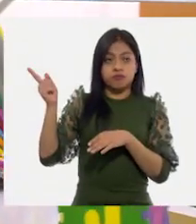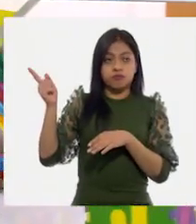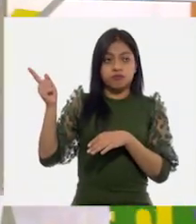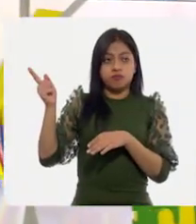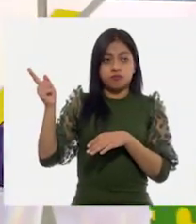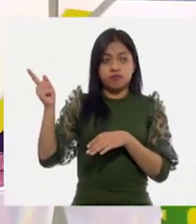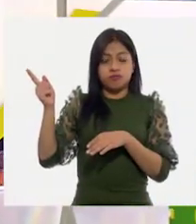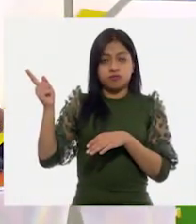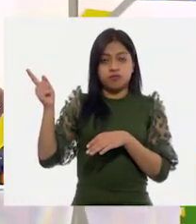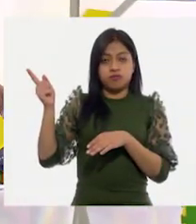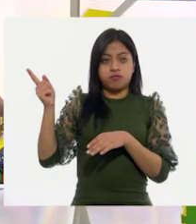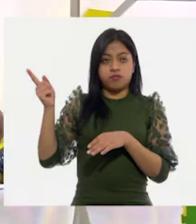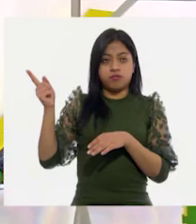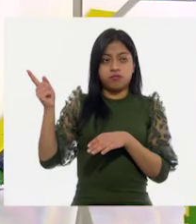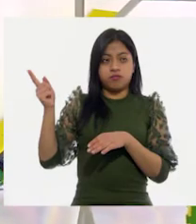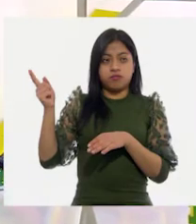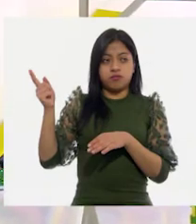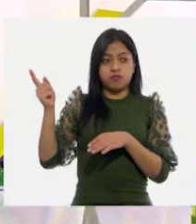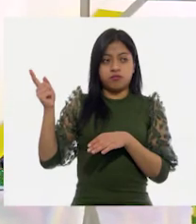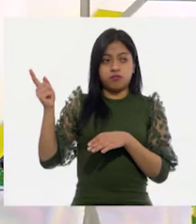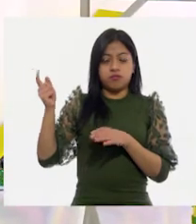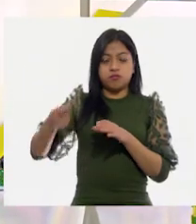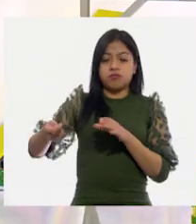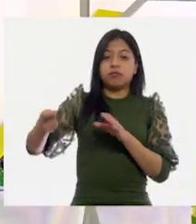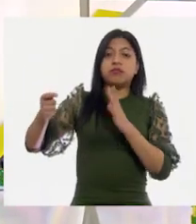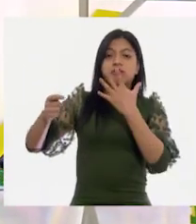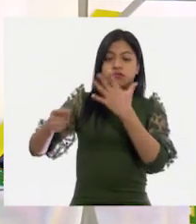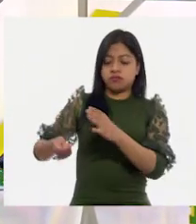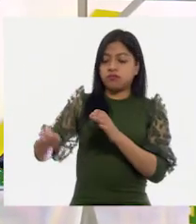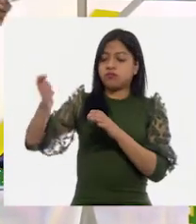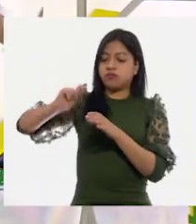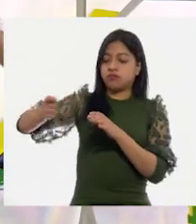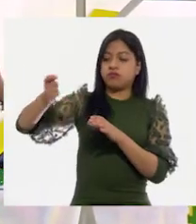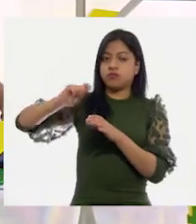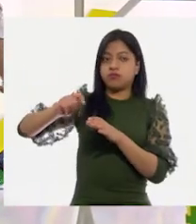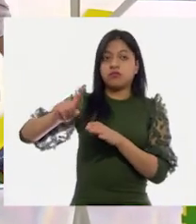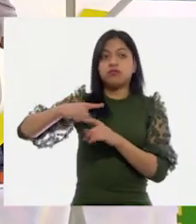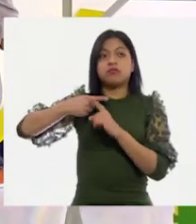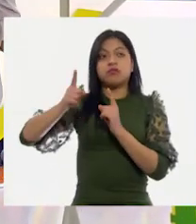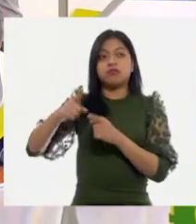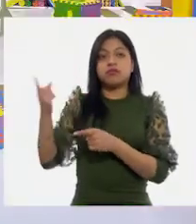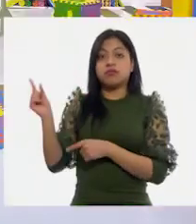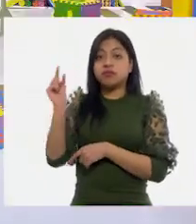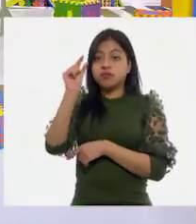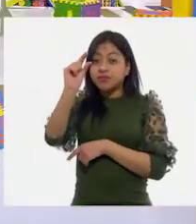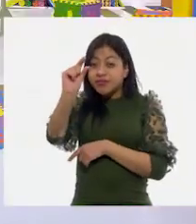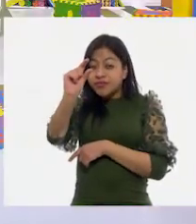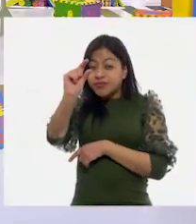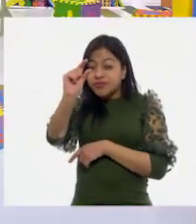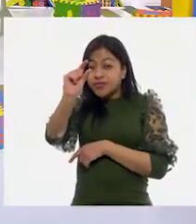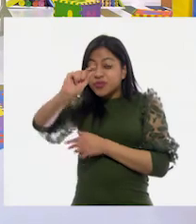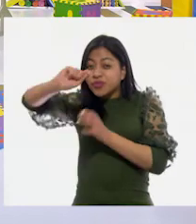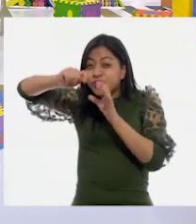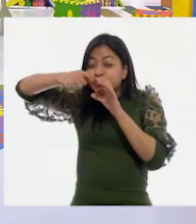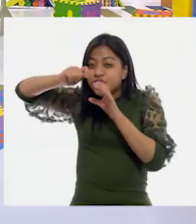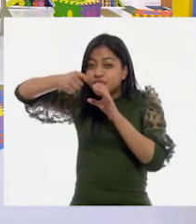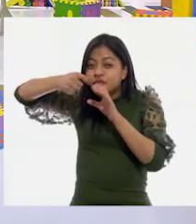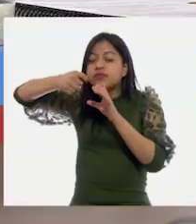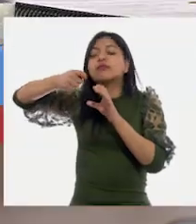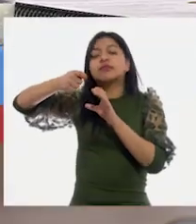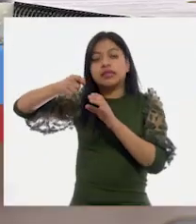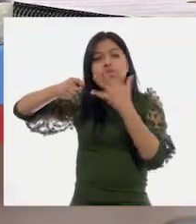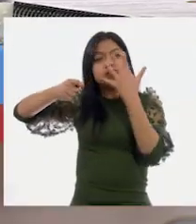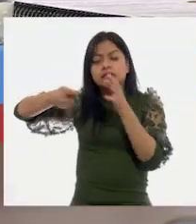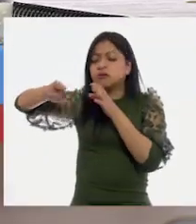llené cinco cucharas este vasito. Y con esta otra cuchara, pues también